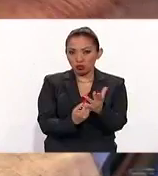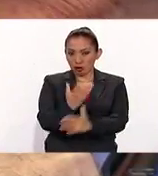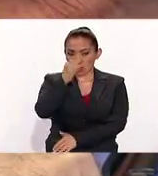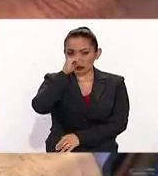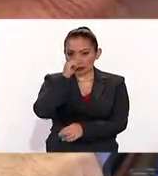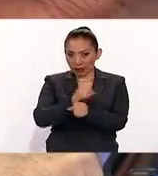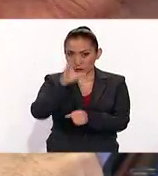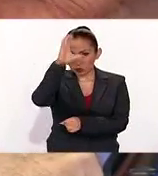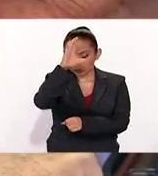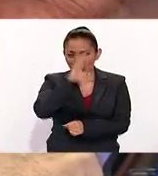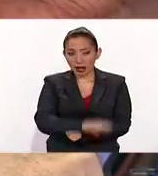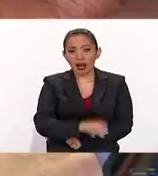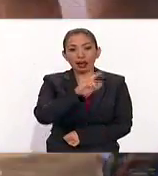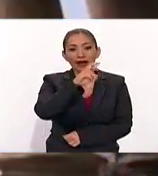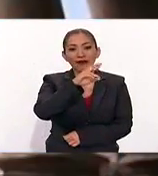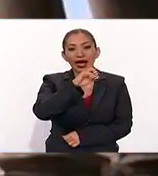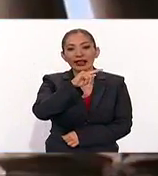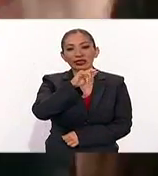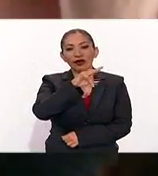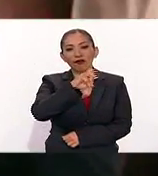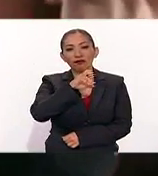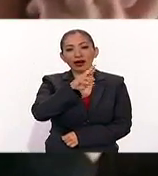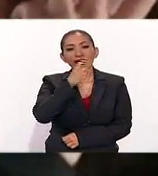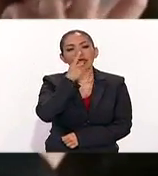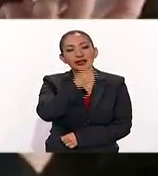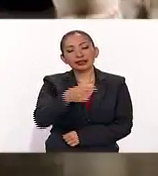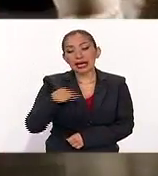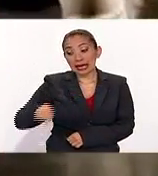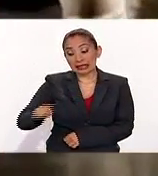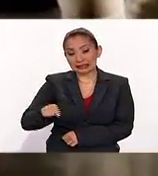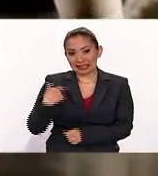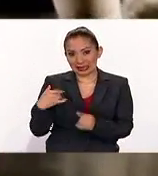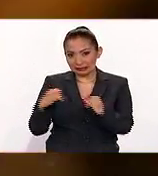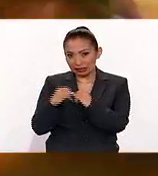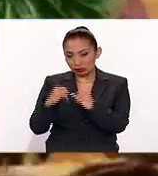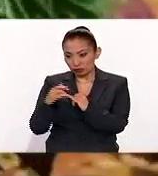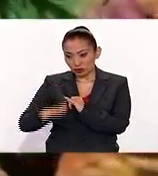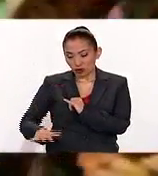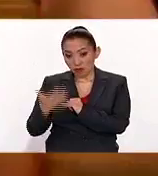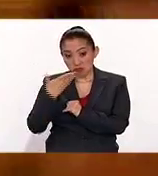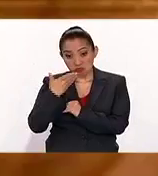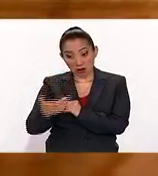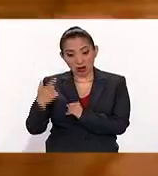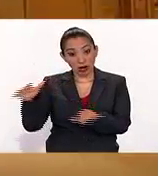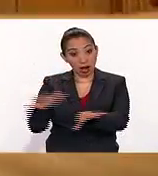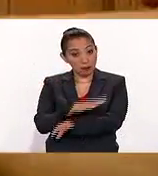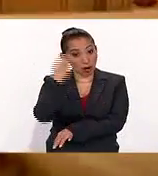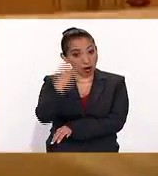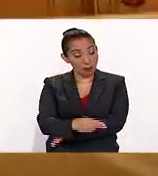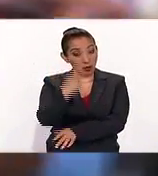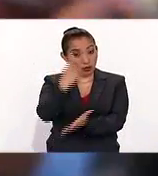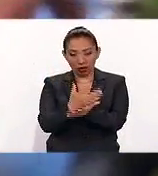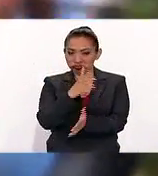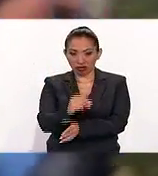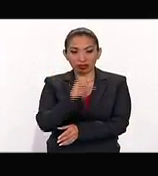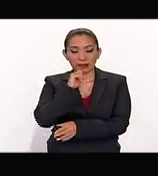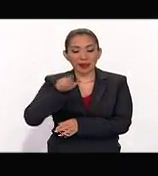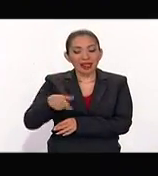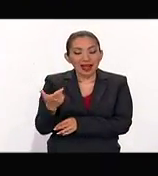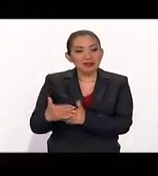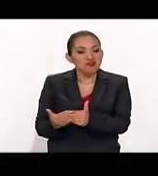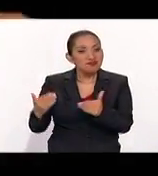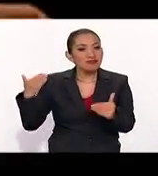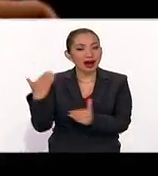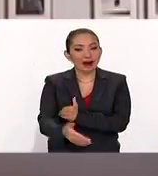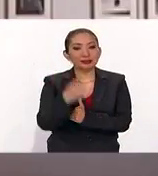Cultura, Rafael Tobar y de Teresa dijo que la creación de esta institución cultural no es solo un cambio de nombre. Afirmó que se trata de un